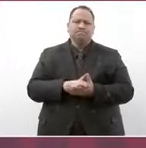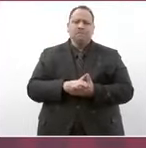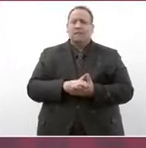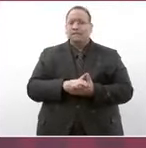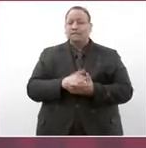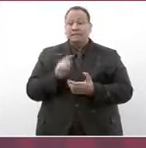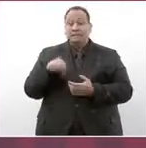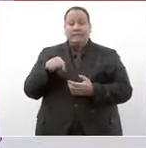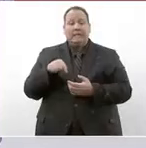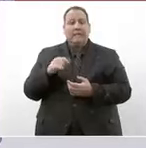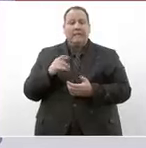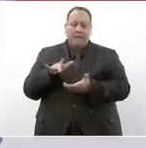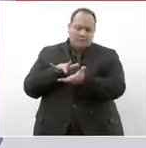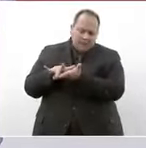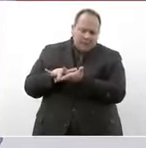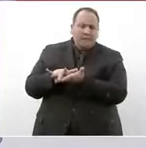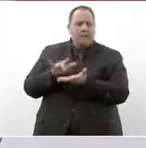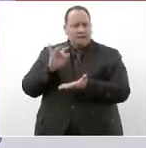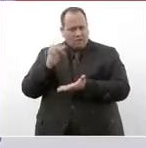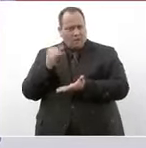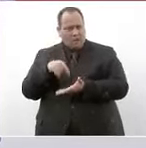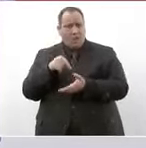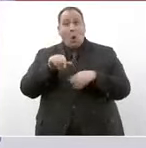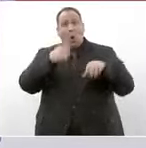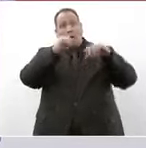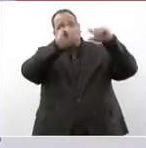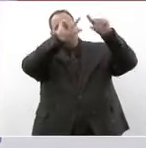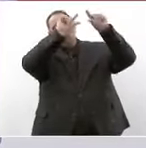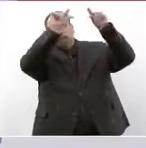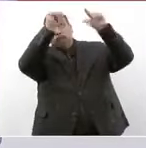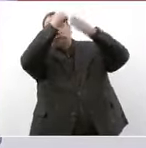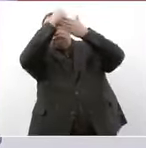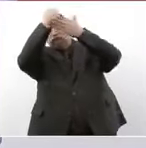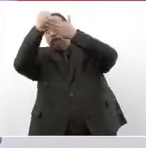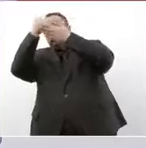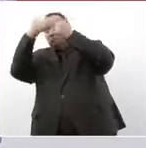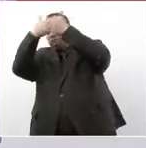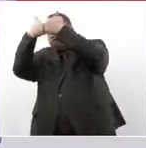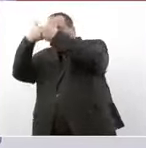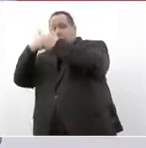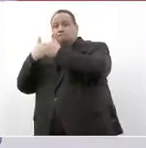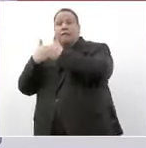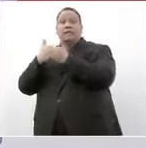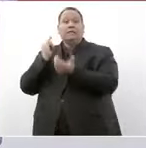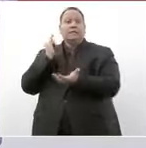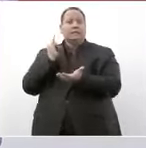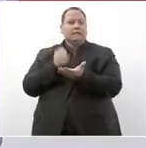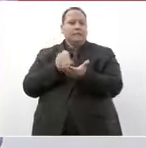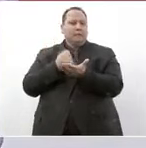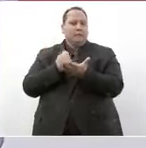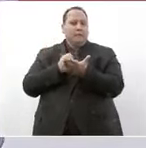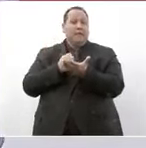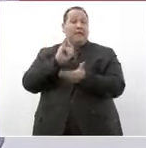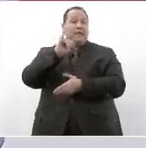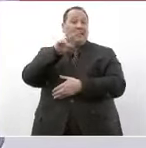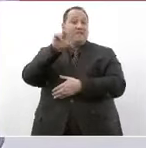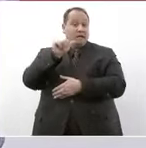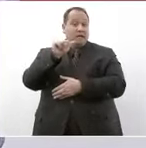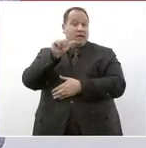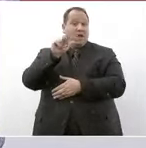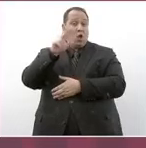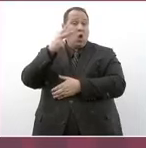aquí en Tijuana y en todas las ciudades fronterizas se paga la mitad del IVA